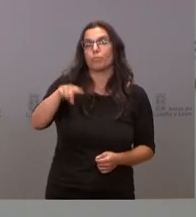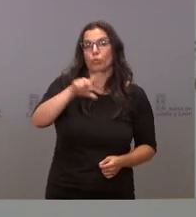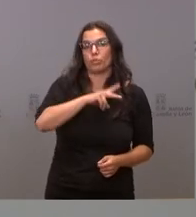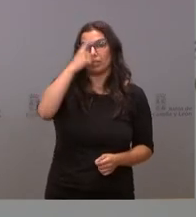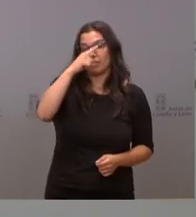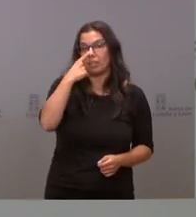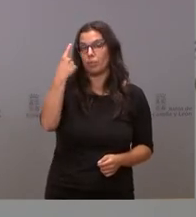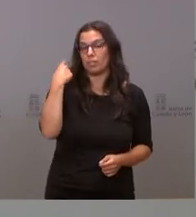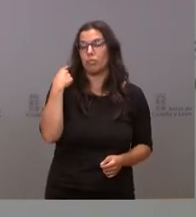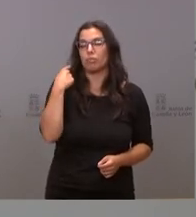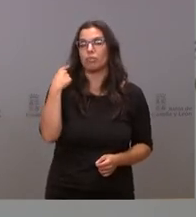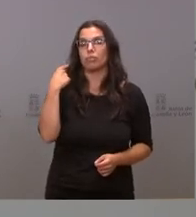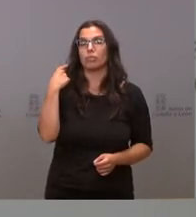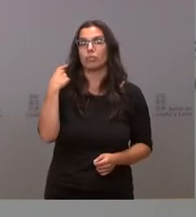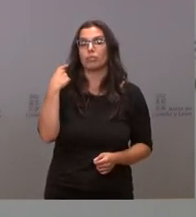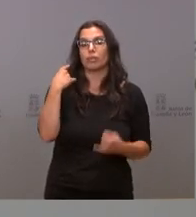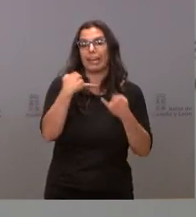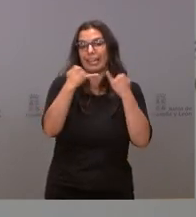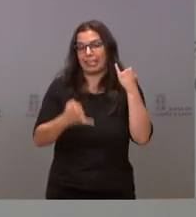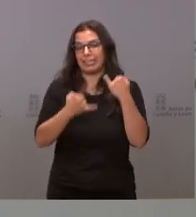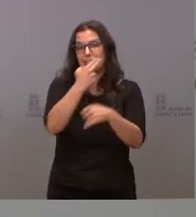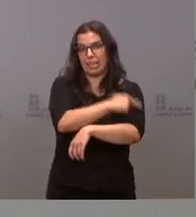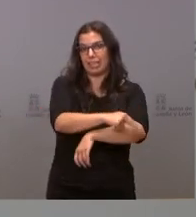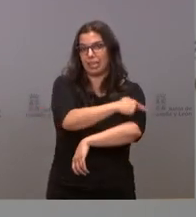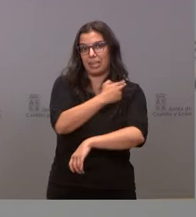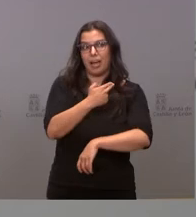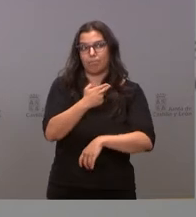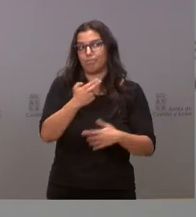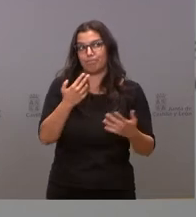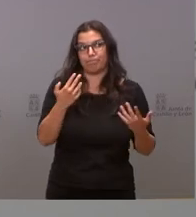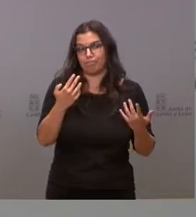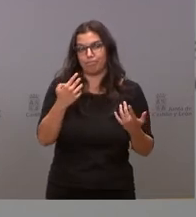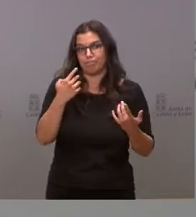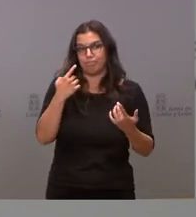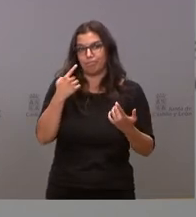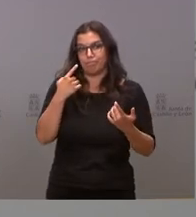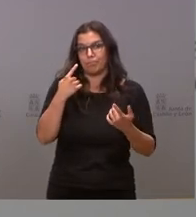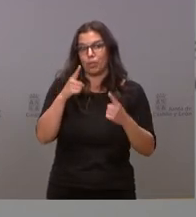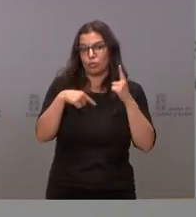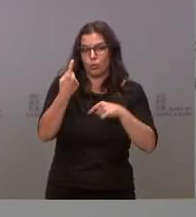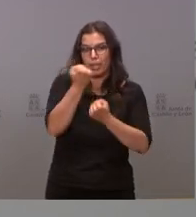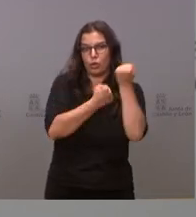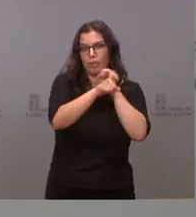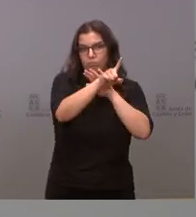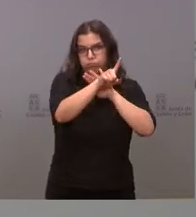el año pasado la crisis sanitaria provocó un decrecimiento económico.